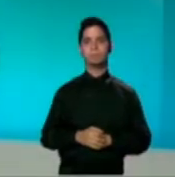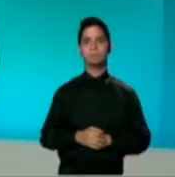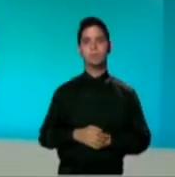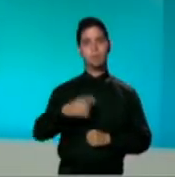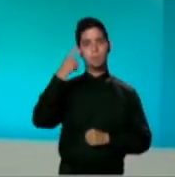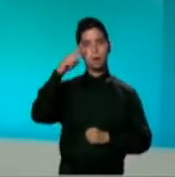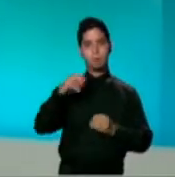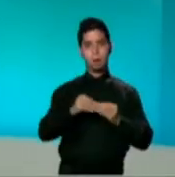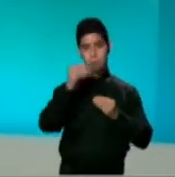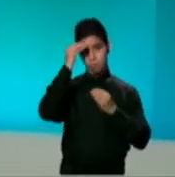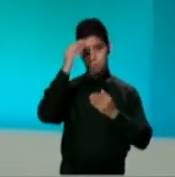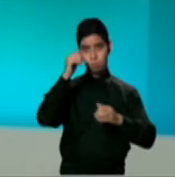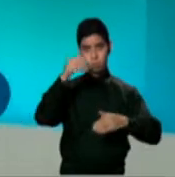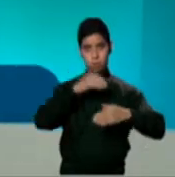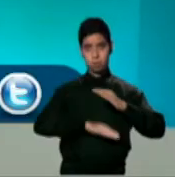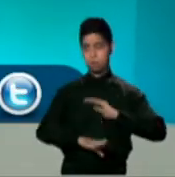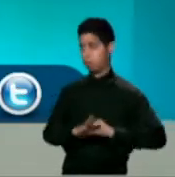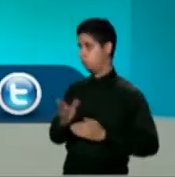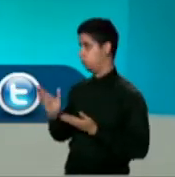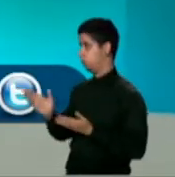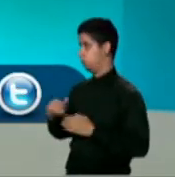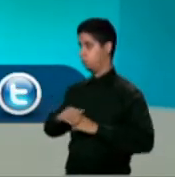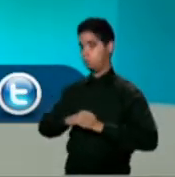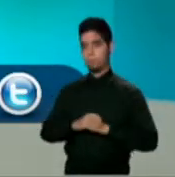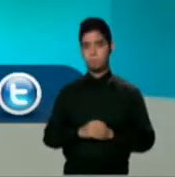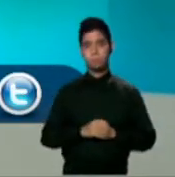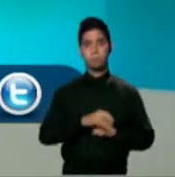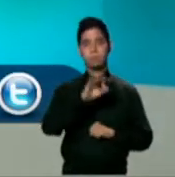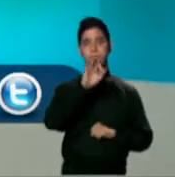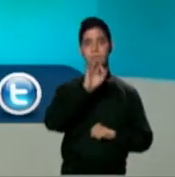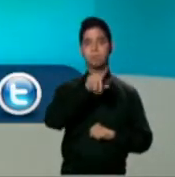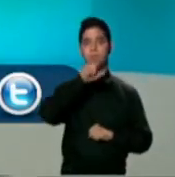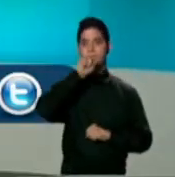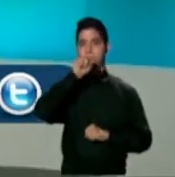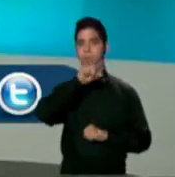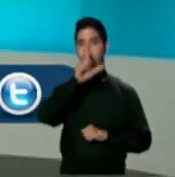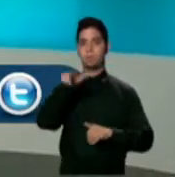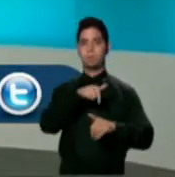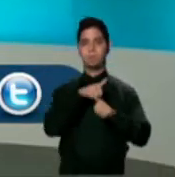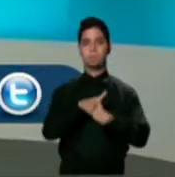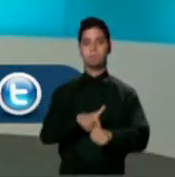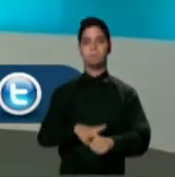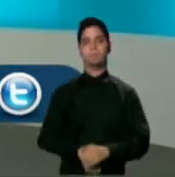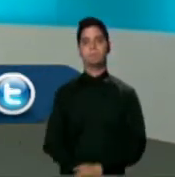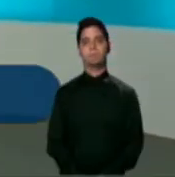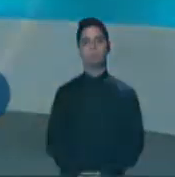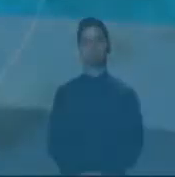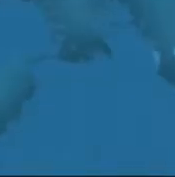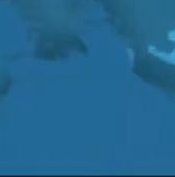Para ver esta y otra noticias, visite nuestra página WPR.PR y síganos en nuestras redes en Facebook y Twitter.